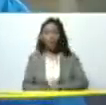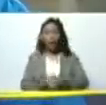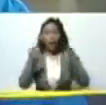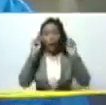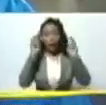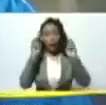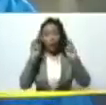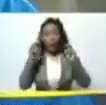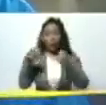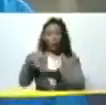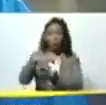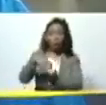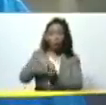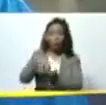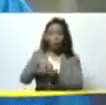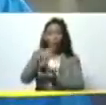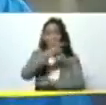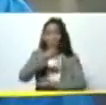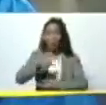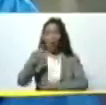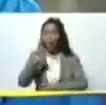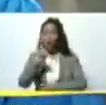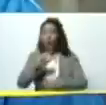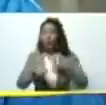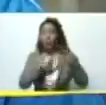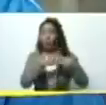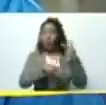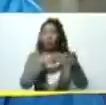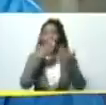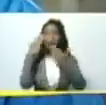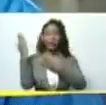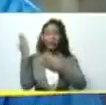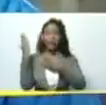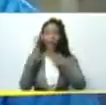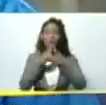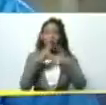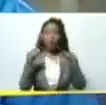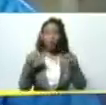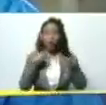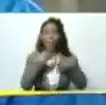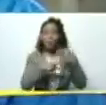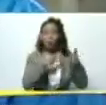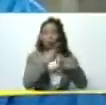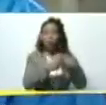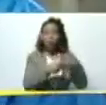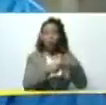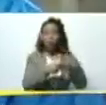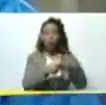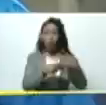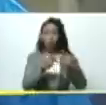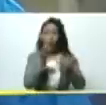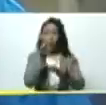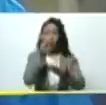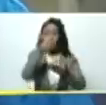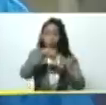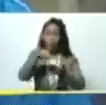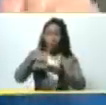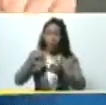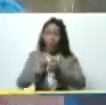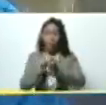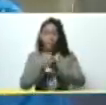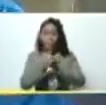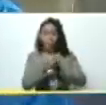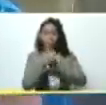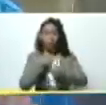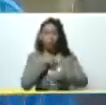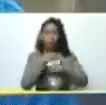gelatinoso que la gente cree que no se producía allí bueno todo el proceso de producción de semillas de papa que nosotros